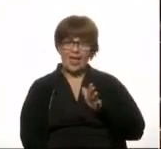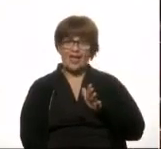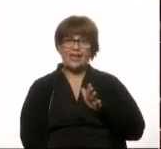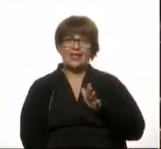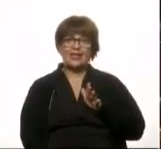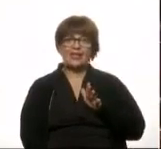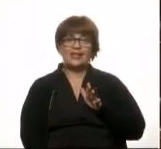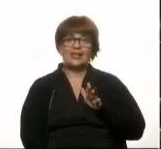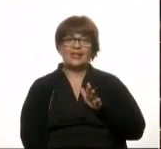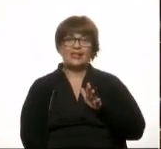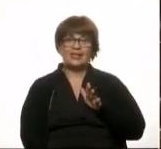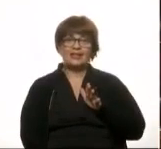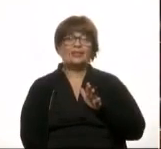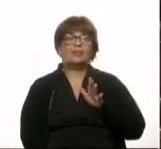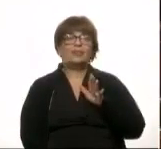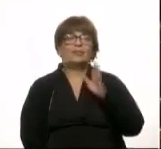Posada,